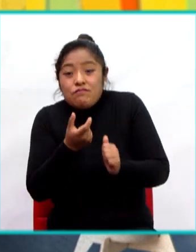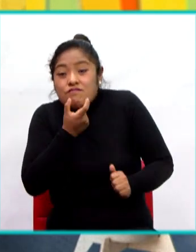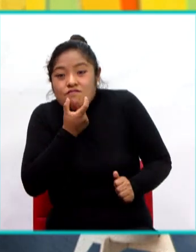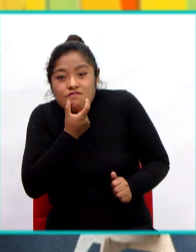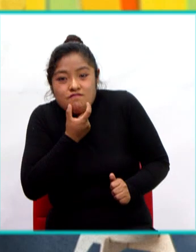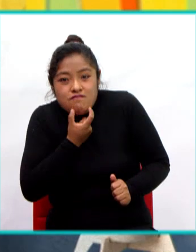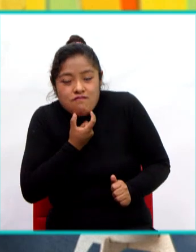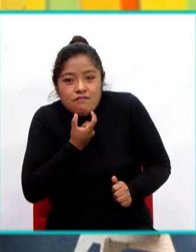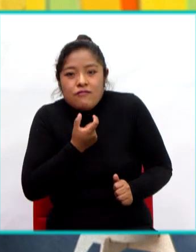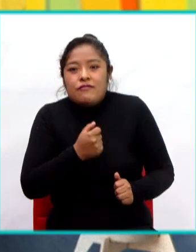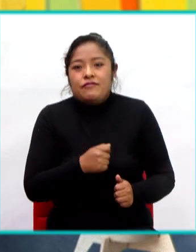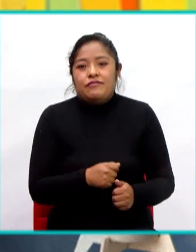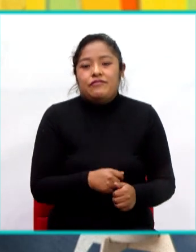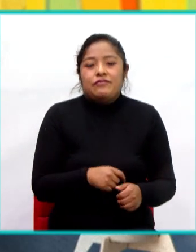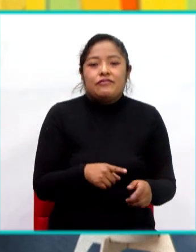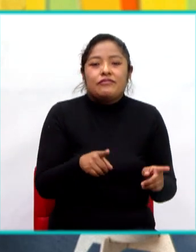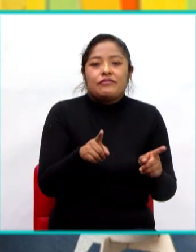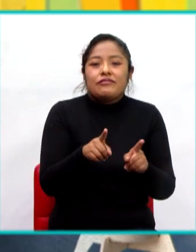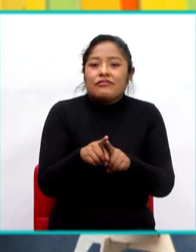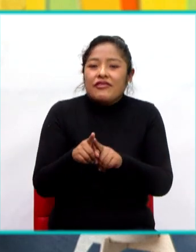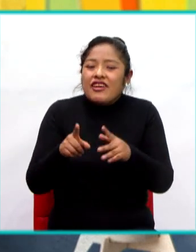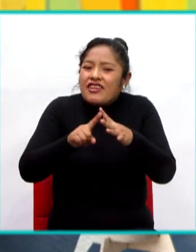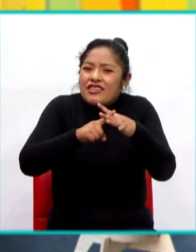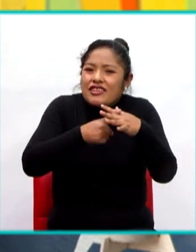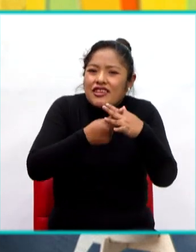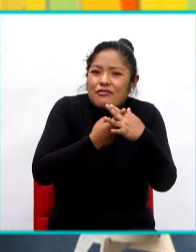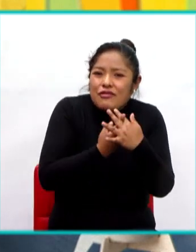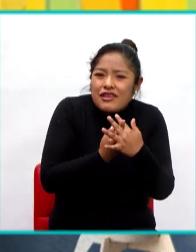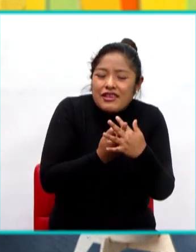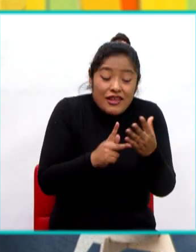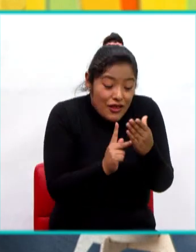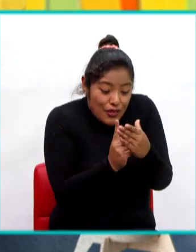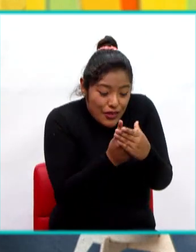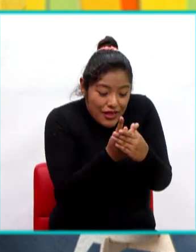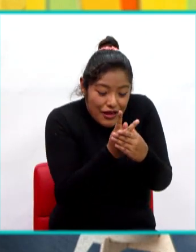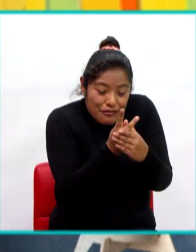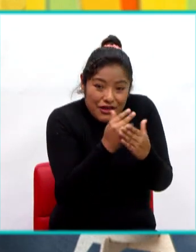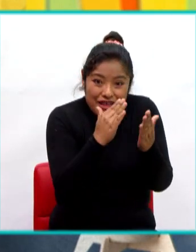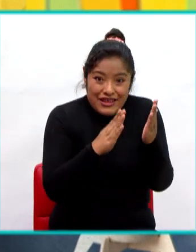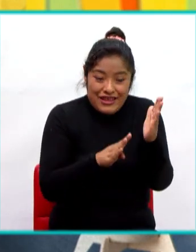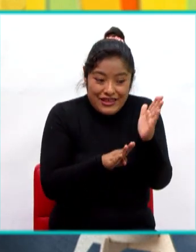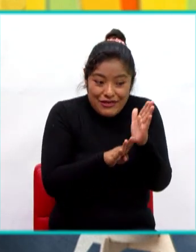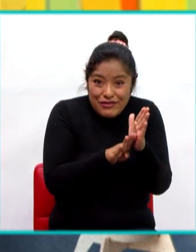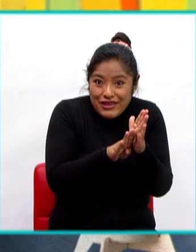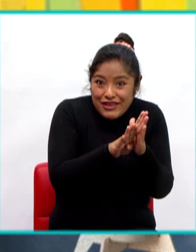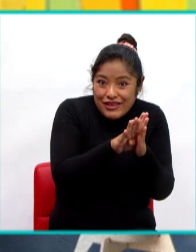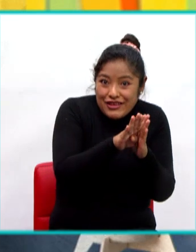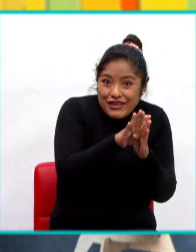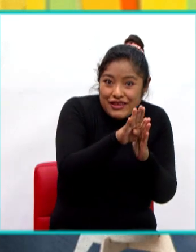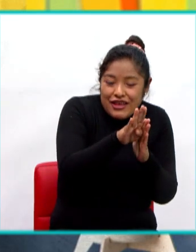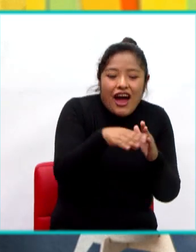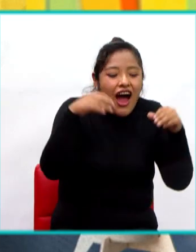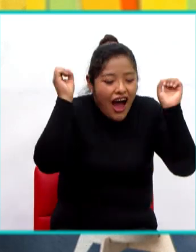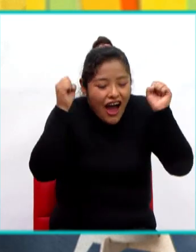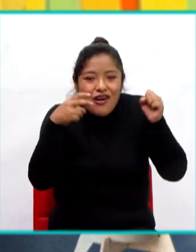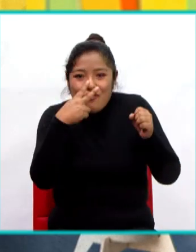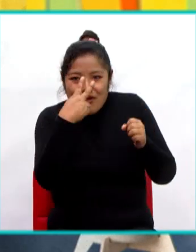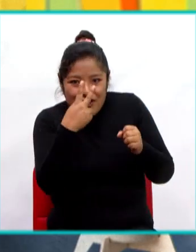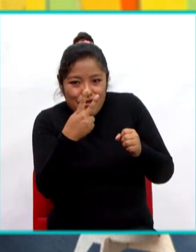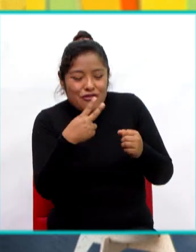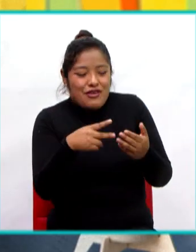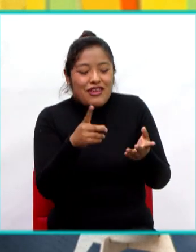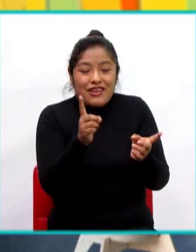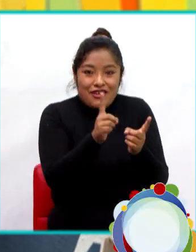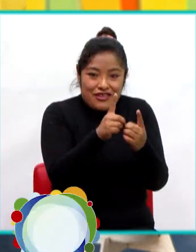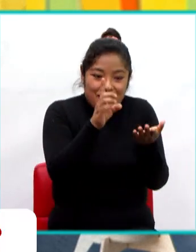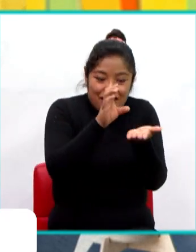Ejemplo, el rebrote o cuando está empezando a brotar esa plantita, entonces ahí podemos identificar ese tipo de células. En cambio,